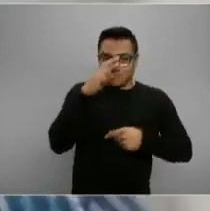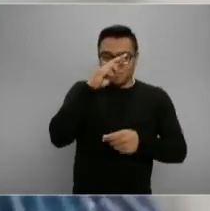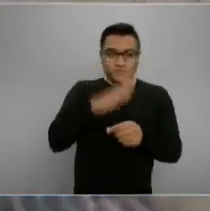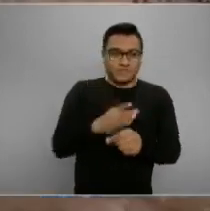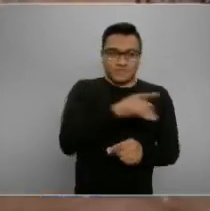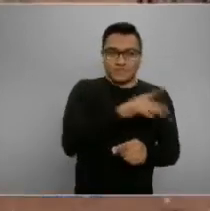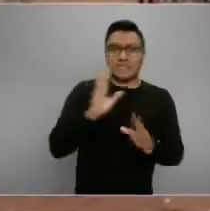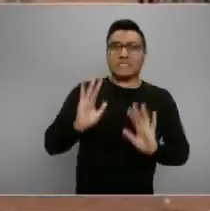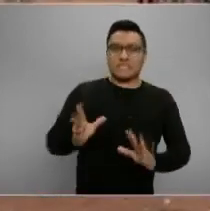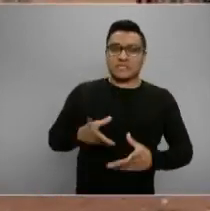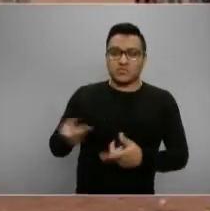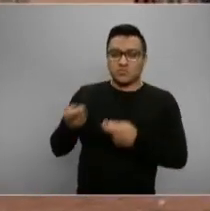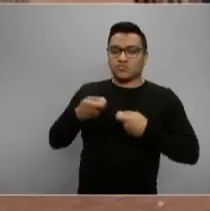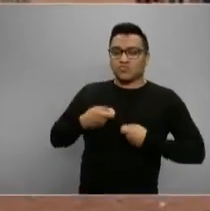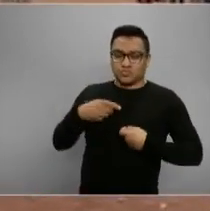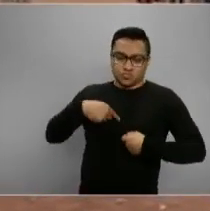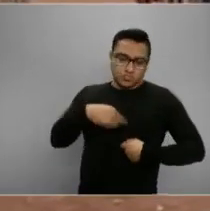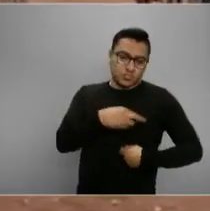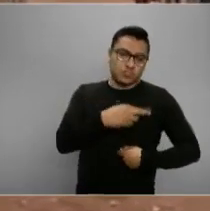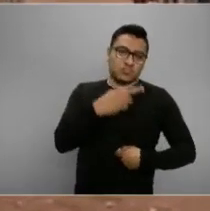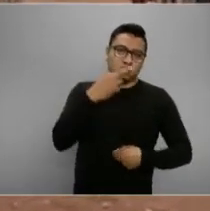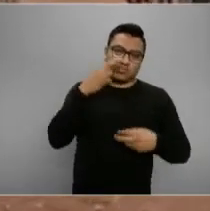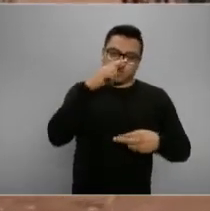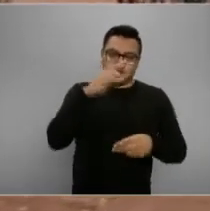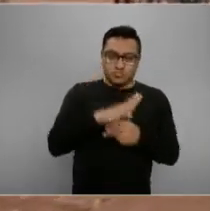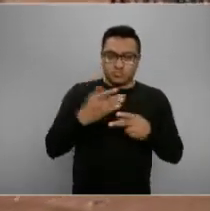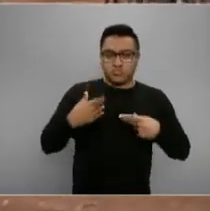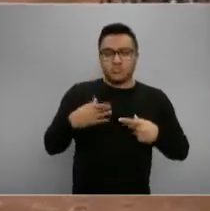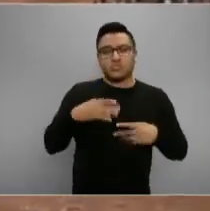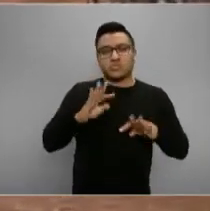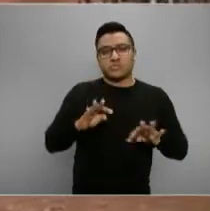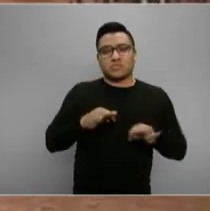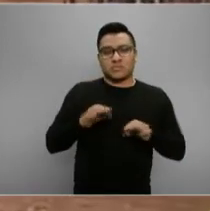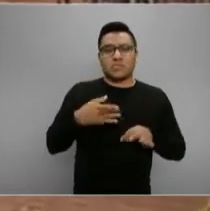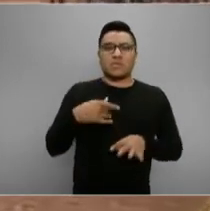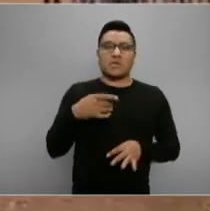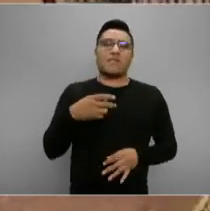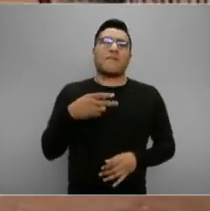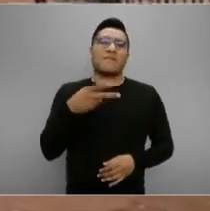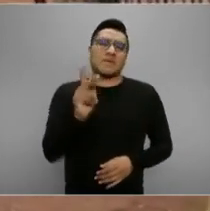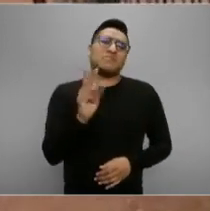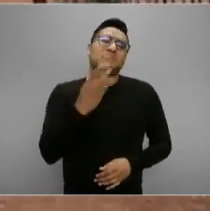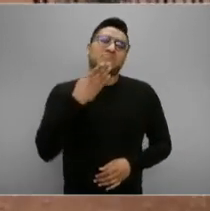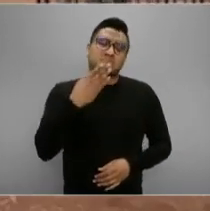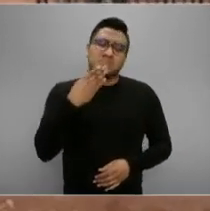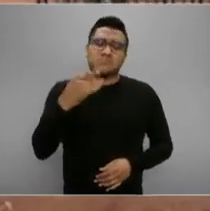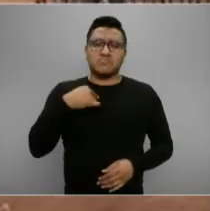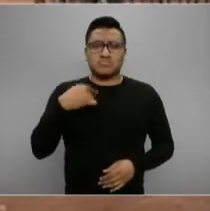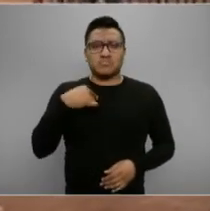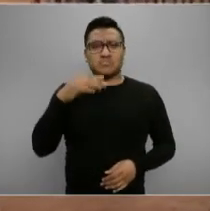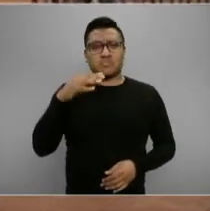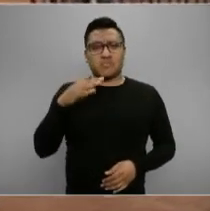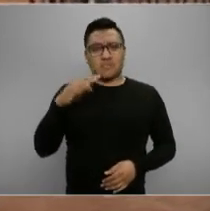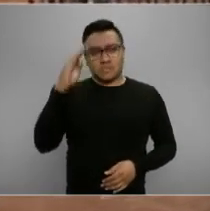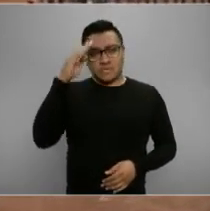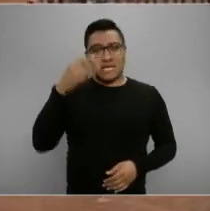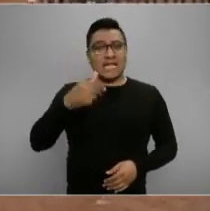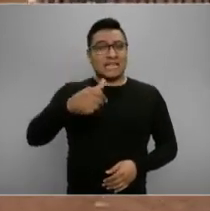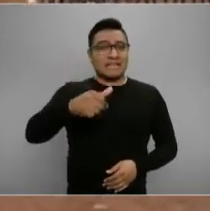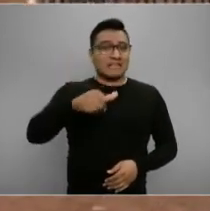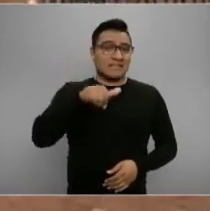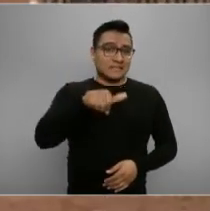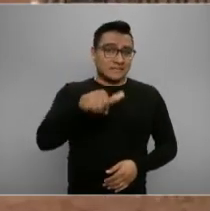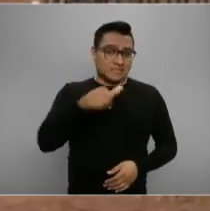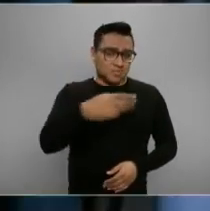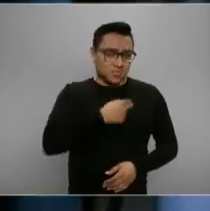digamos, absorbiendo estas obras. Entonces, vamos bien. Hemos tenido muy buenos resultados en estos 16 municipios que